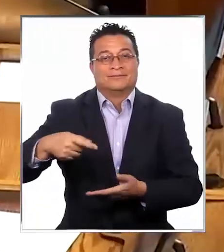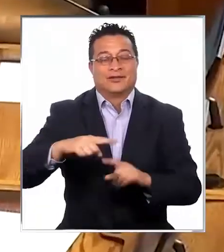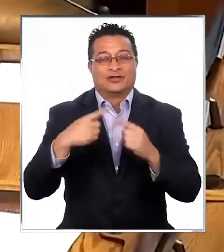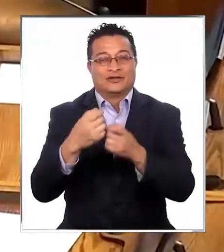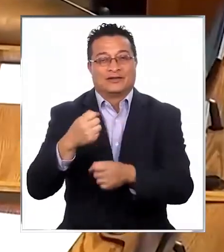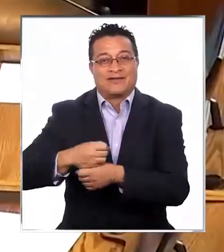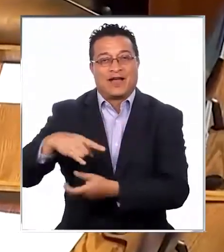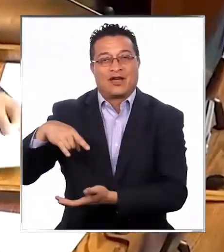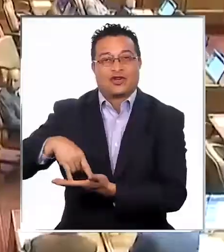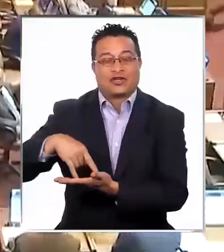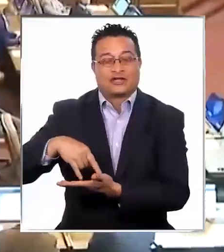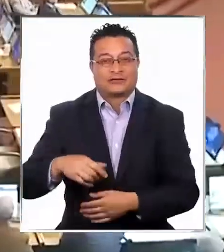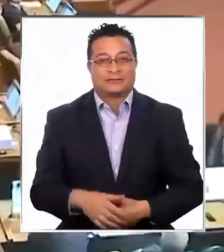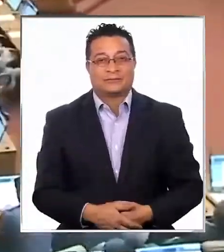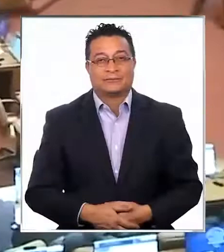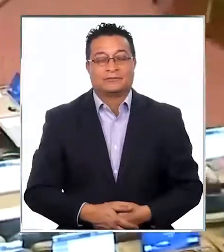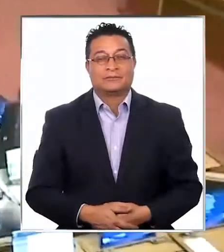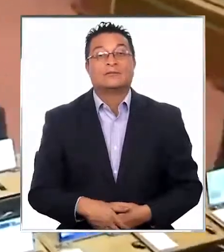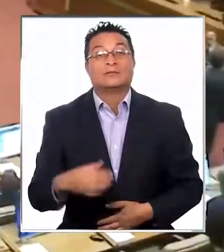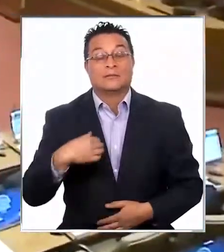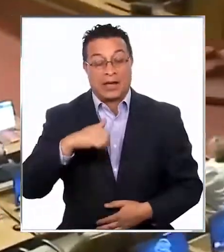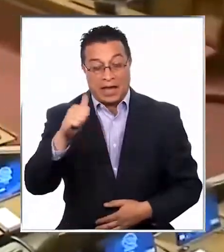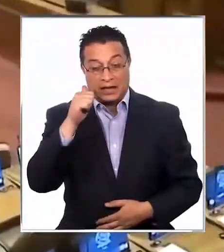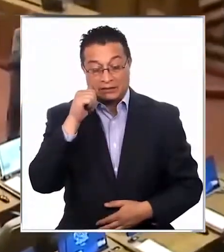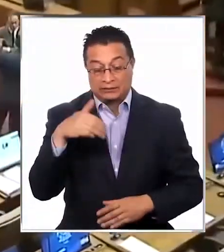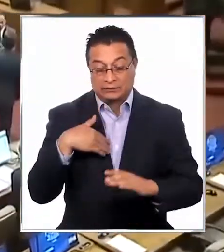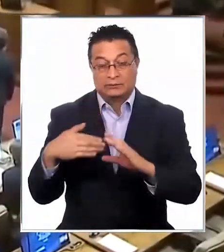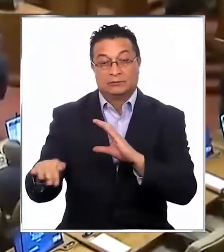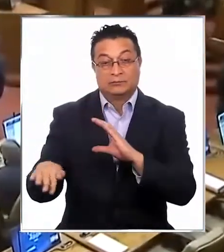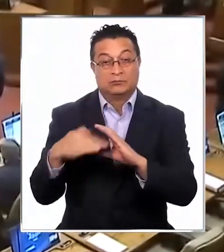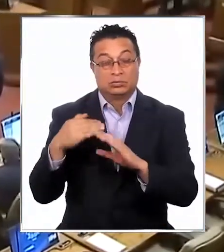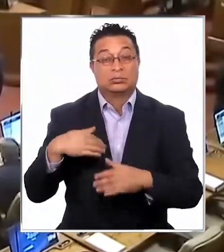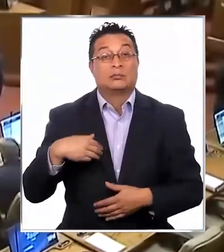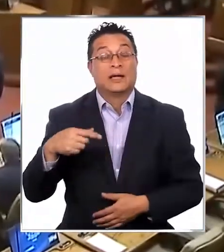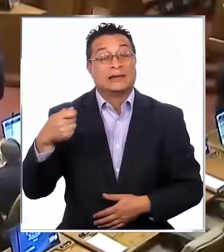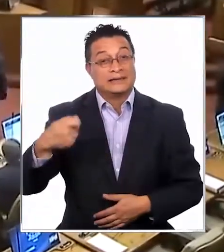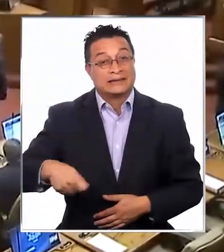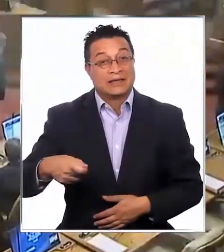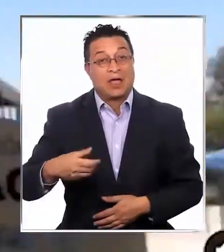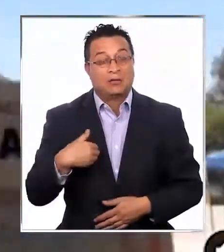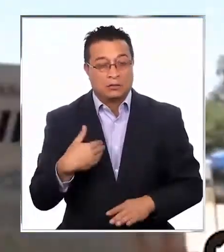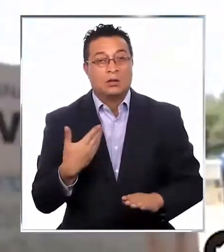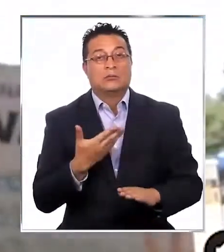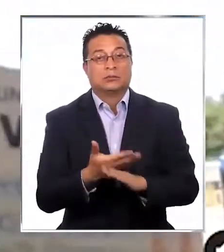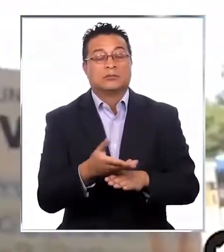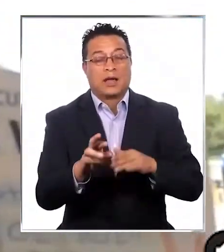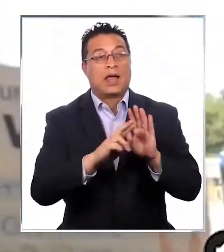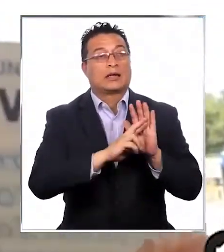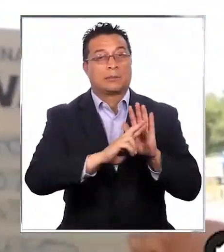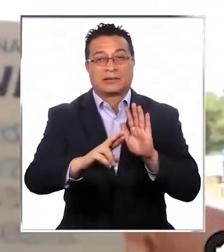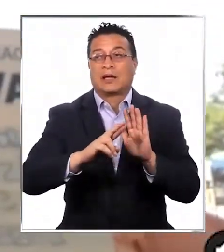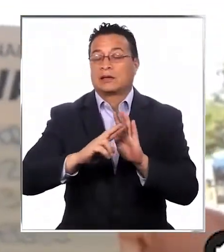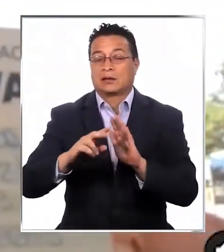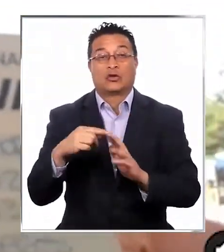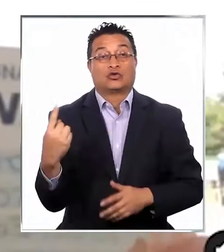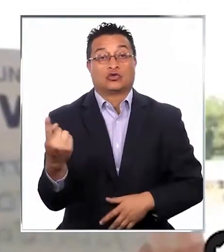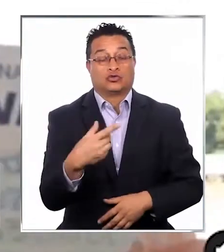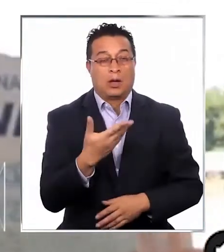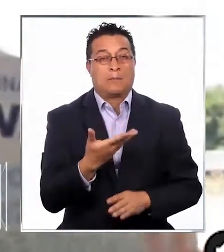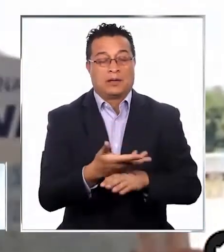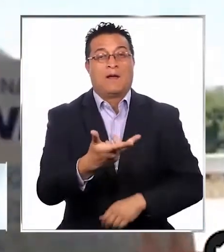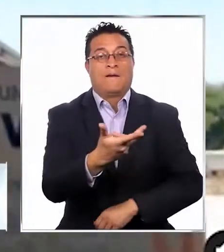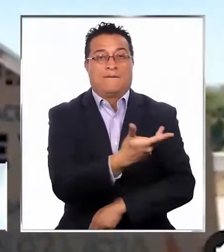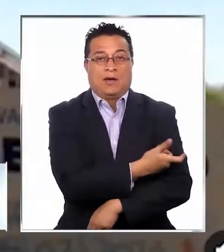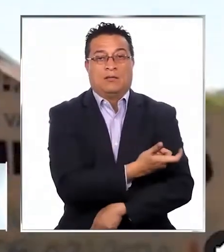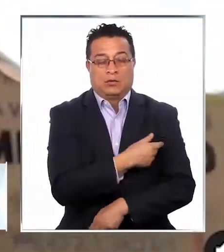los trabajadores del Congreso. Ayer recibí un mensaje del Senado pidiéndonos a los representantes populares que nos